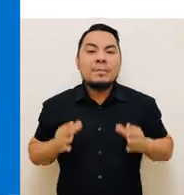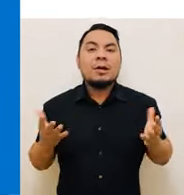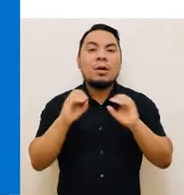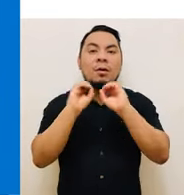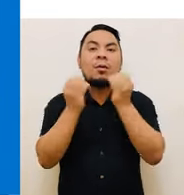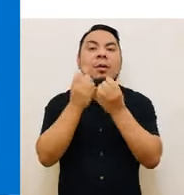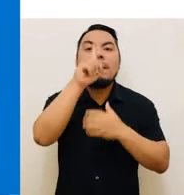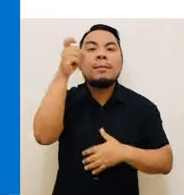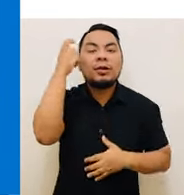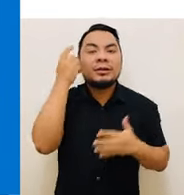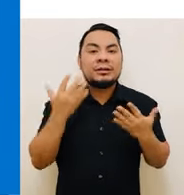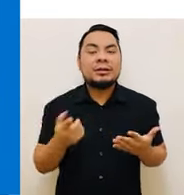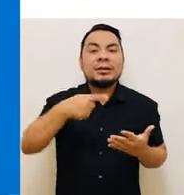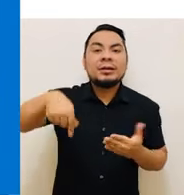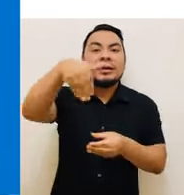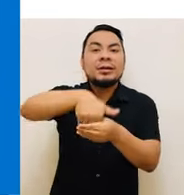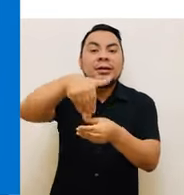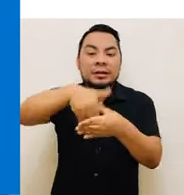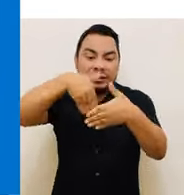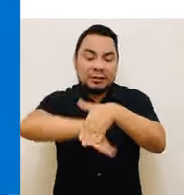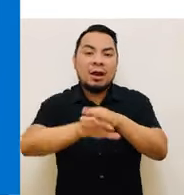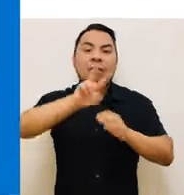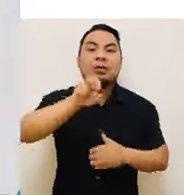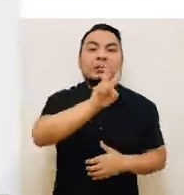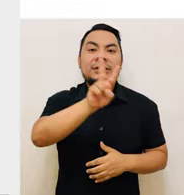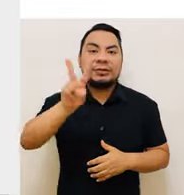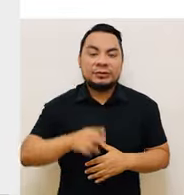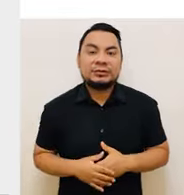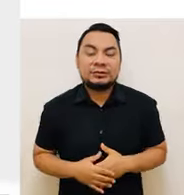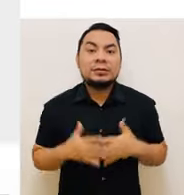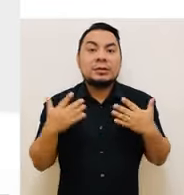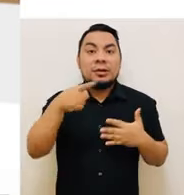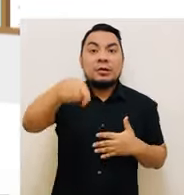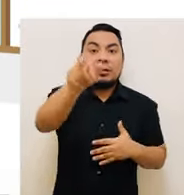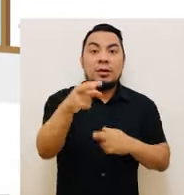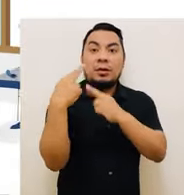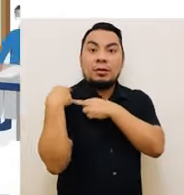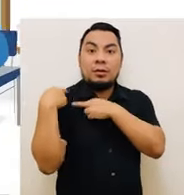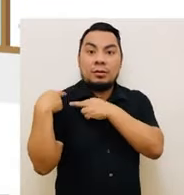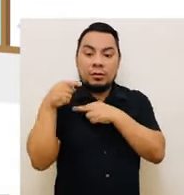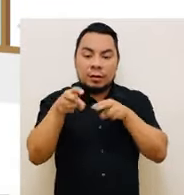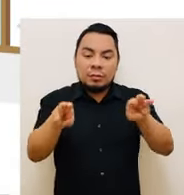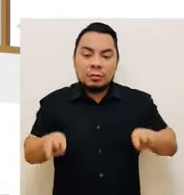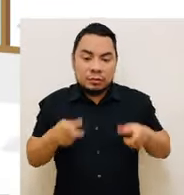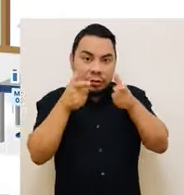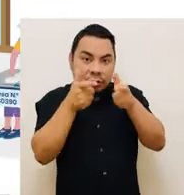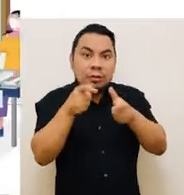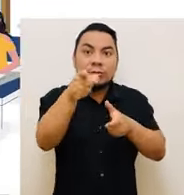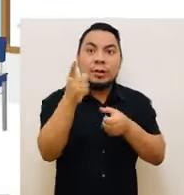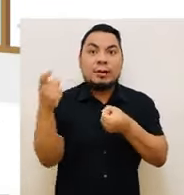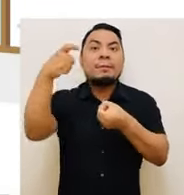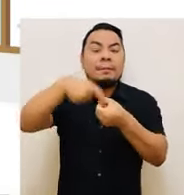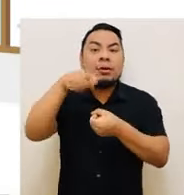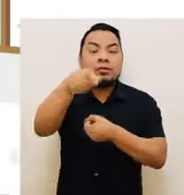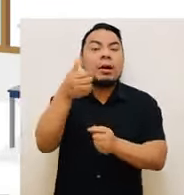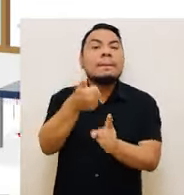organizaciones políticas en las elecciones internas 2022. Como personera o personero de mesa, participarás